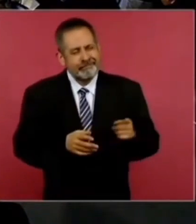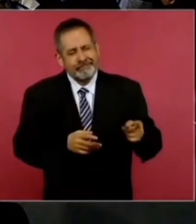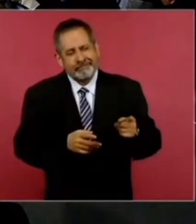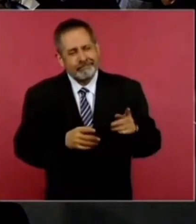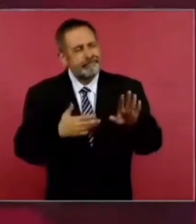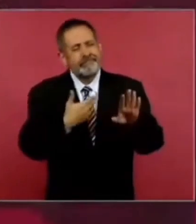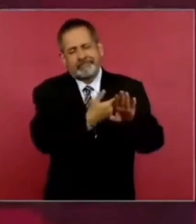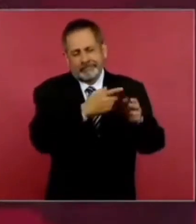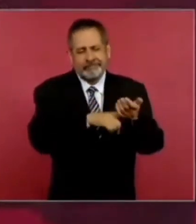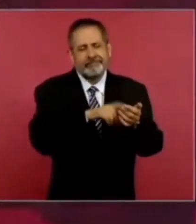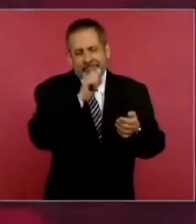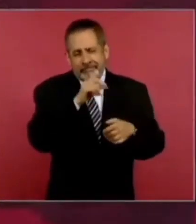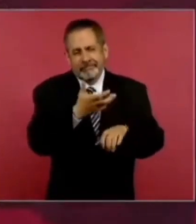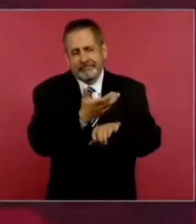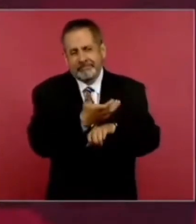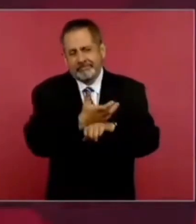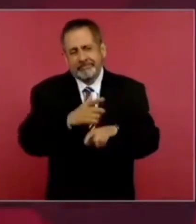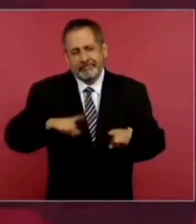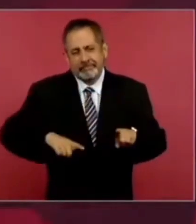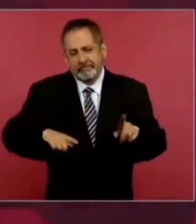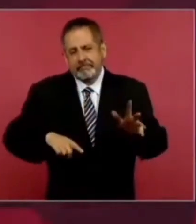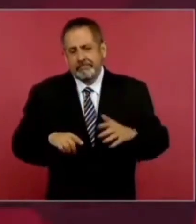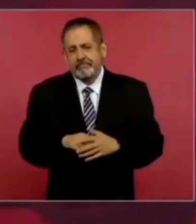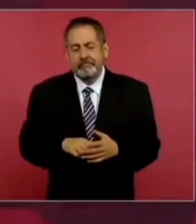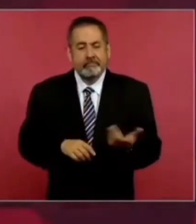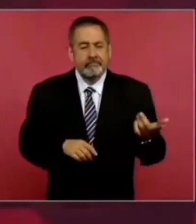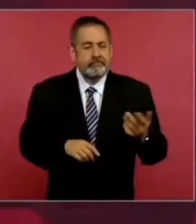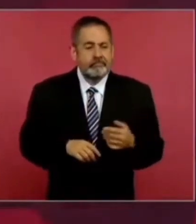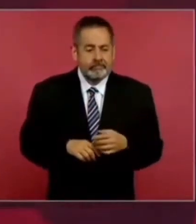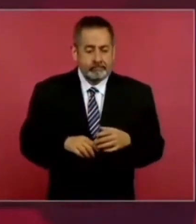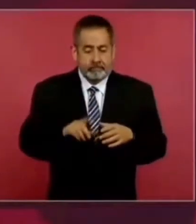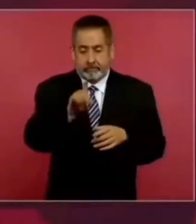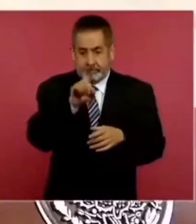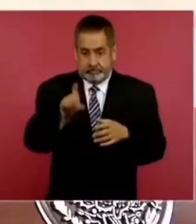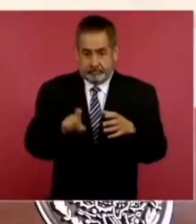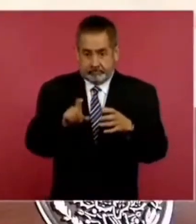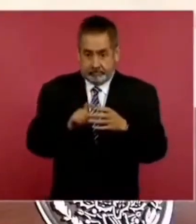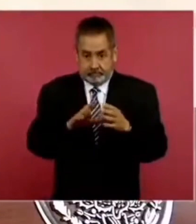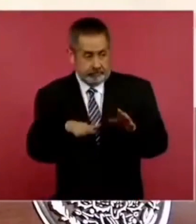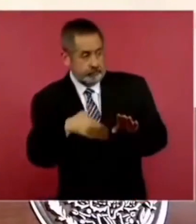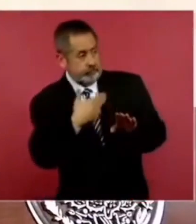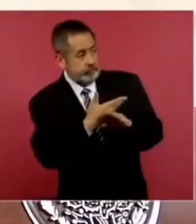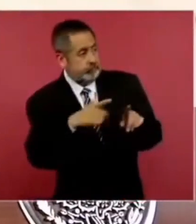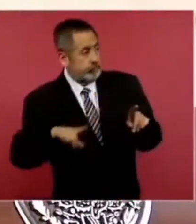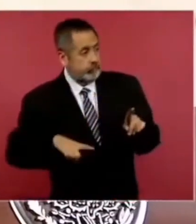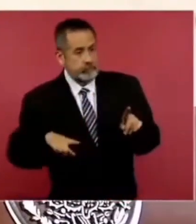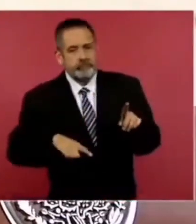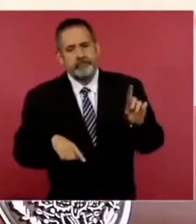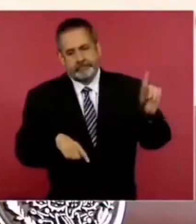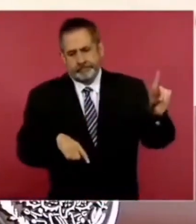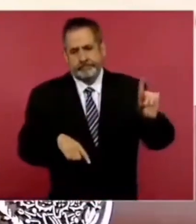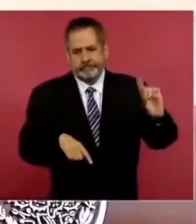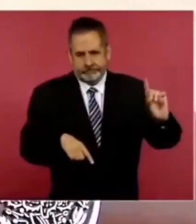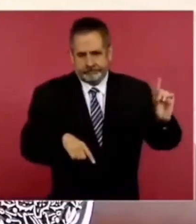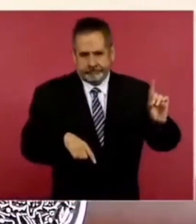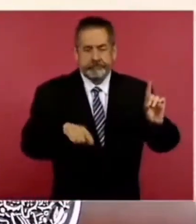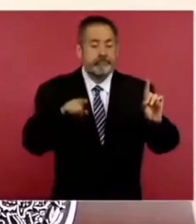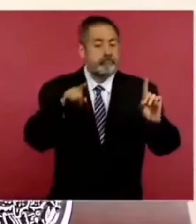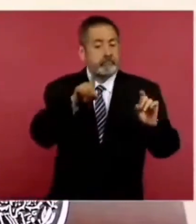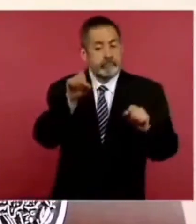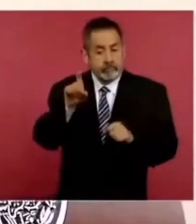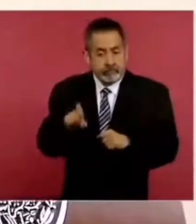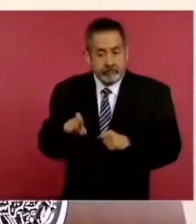que es un gobierno demócrata y esto lo está haciendo un gobernador